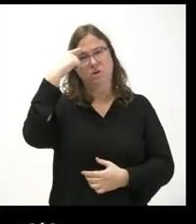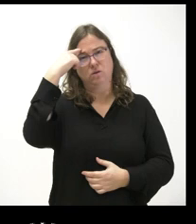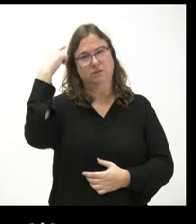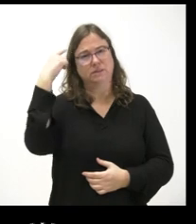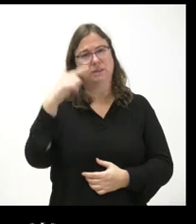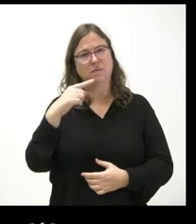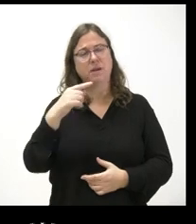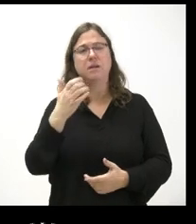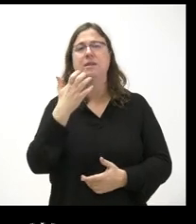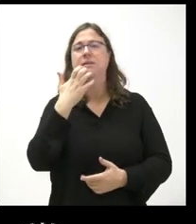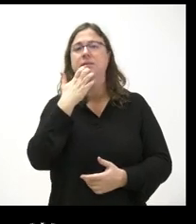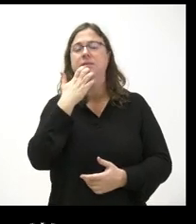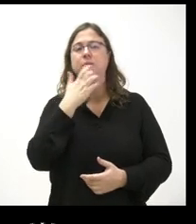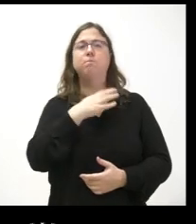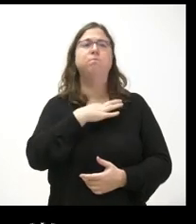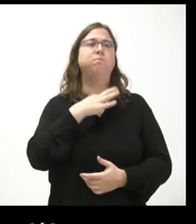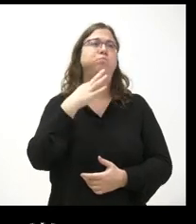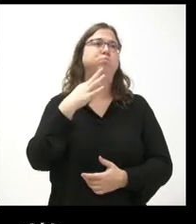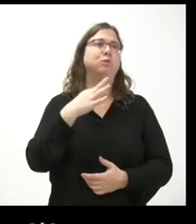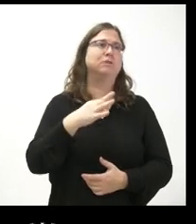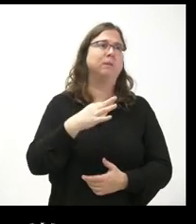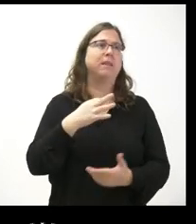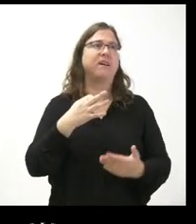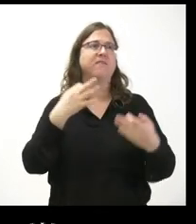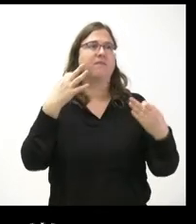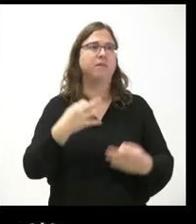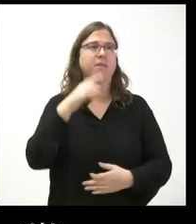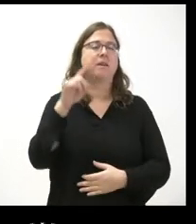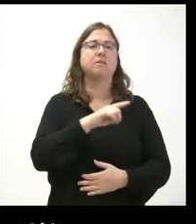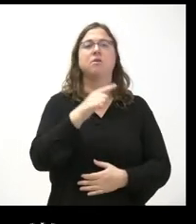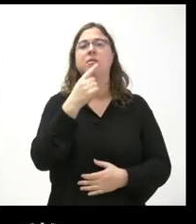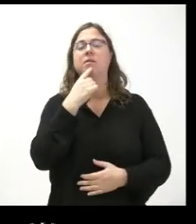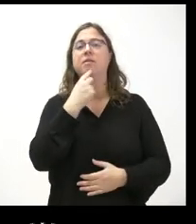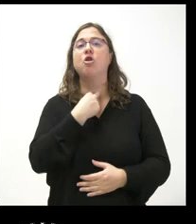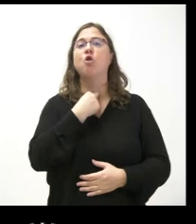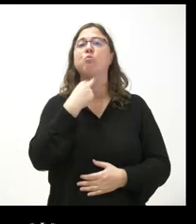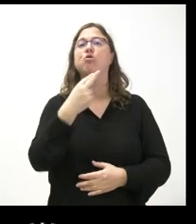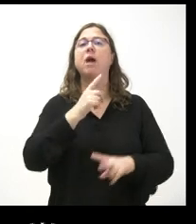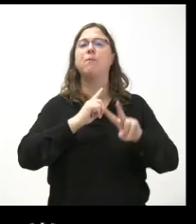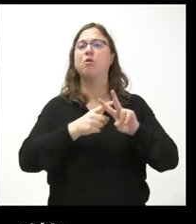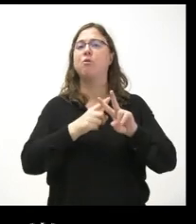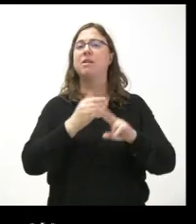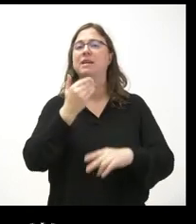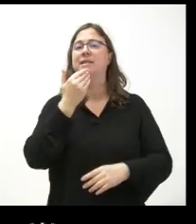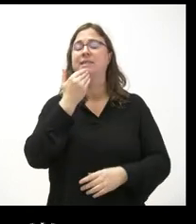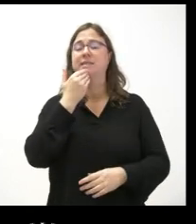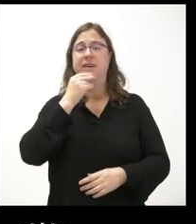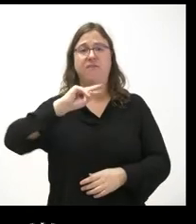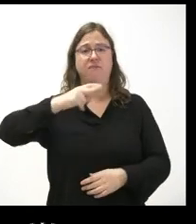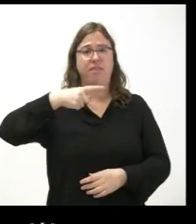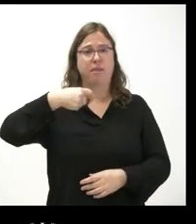a la posibilidad de que sea cierto, como dice el portavoz de Vox en las Cortes, que Gallardo en su momento